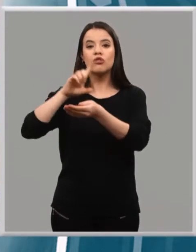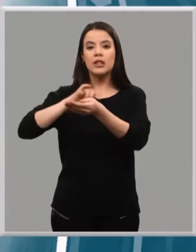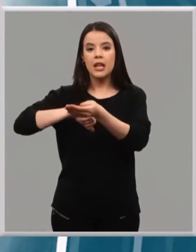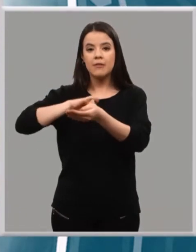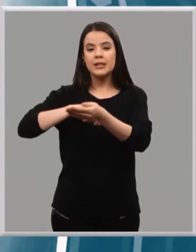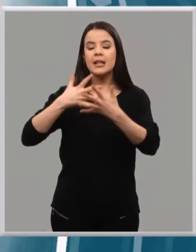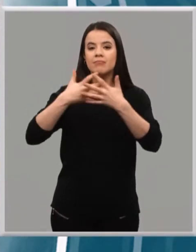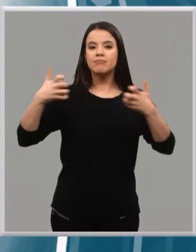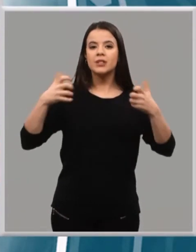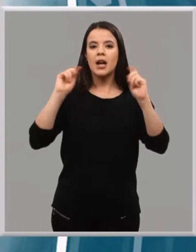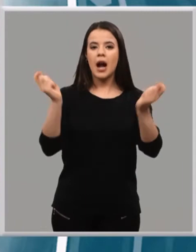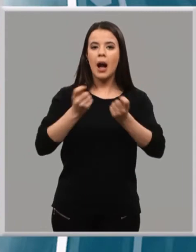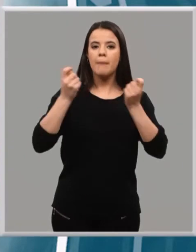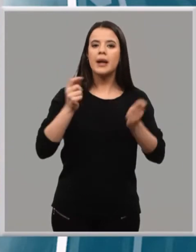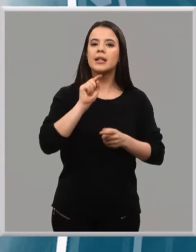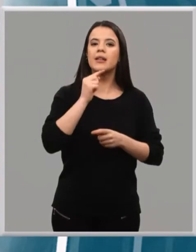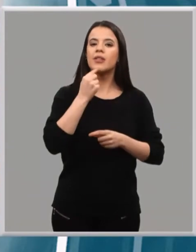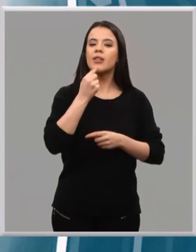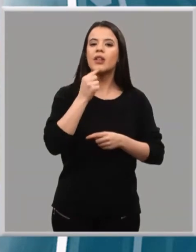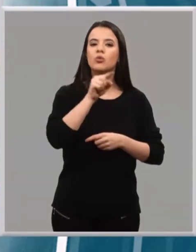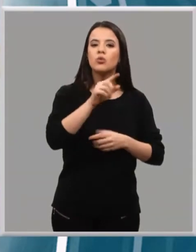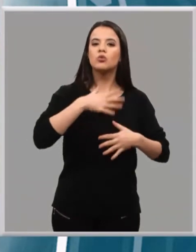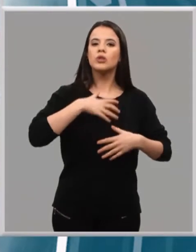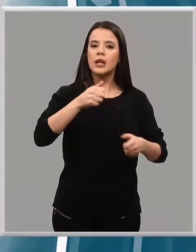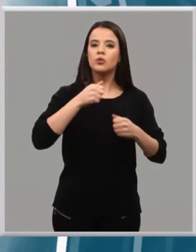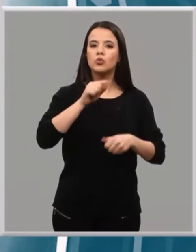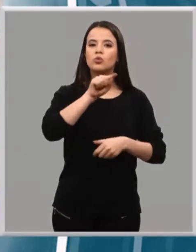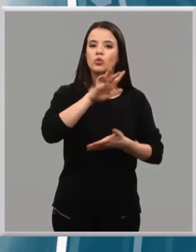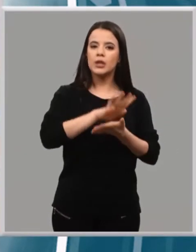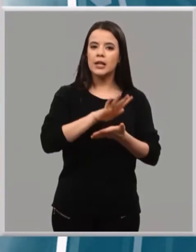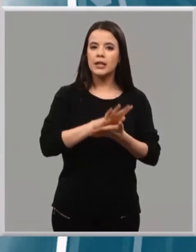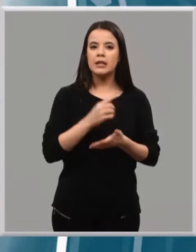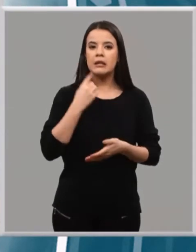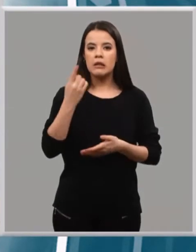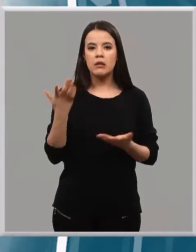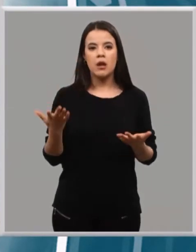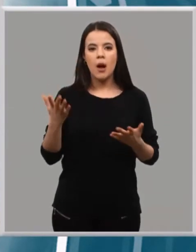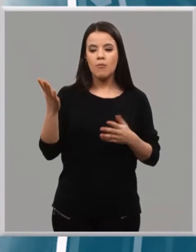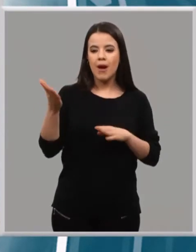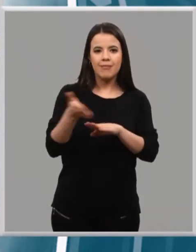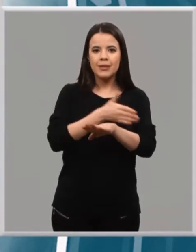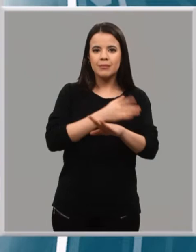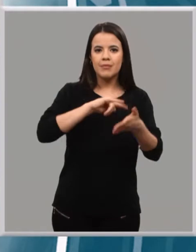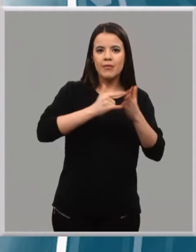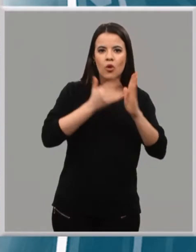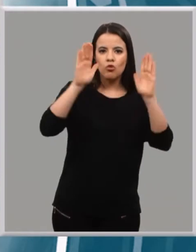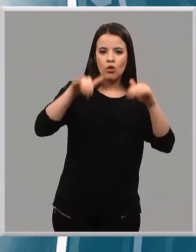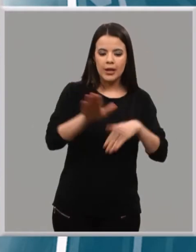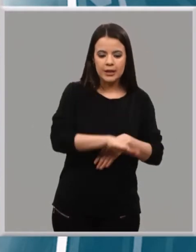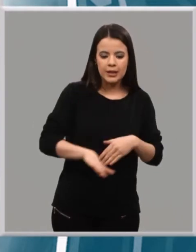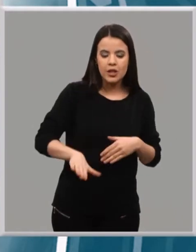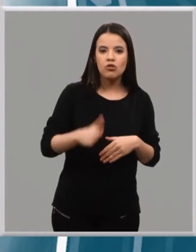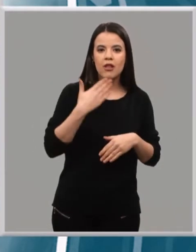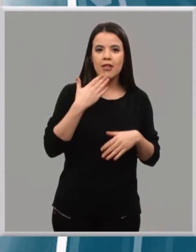Tranquilidad. No hay absolutamente ninguna planificación para quién tiene que ver a esos niños. Sobre todo los niños muy pequeños, hasta los nueve